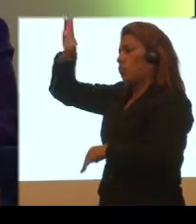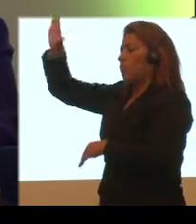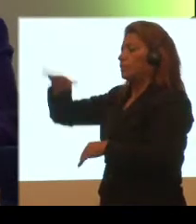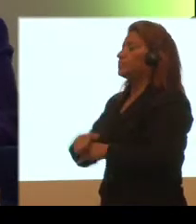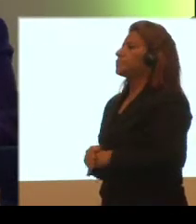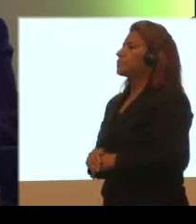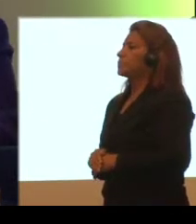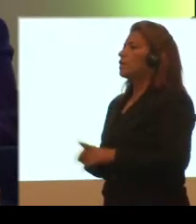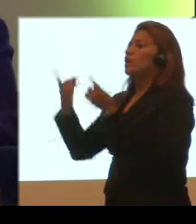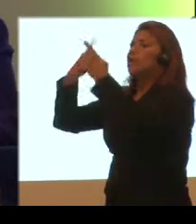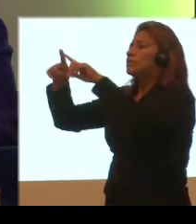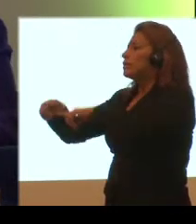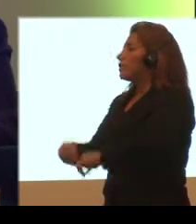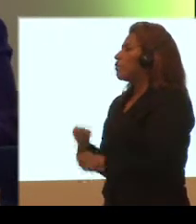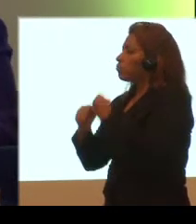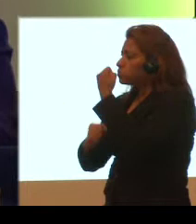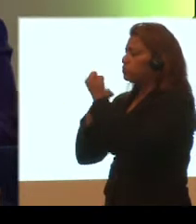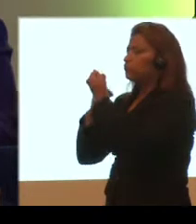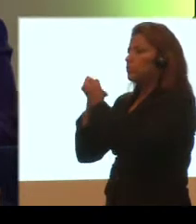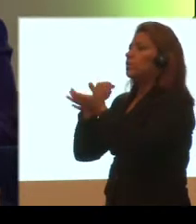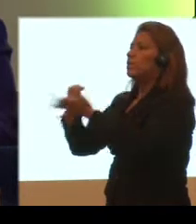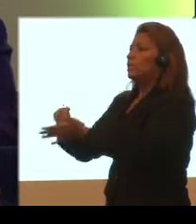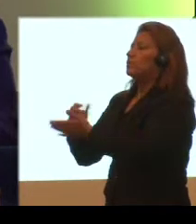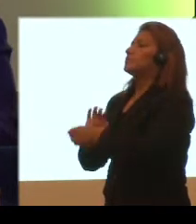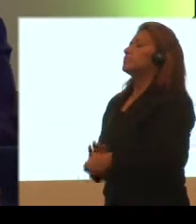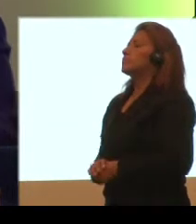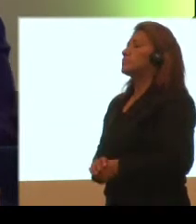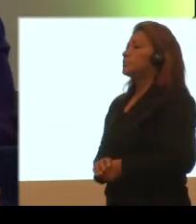Retos y oportunidades con respecto al progreso en el marco de acción de Yogo.